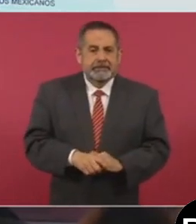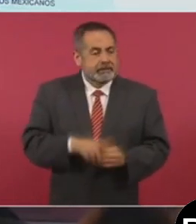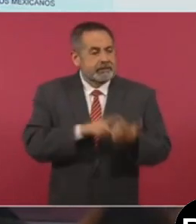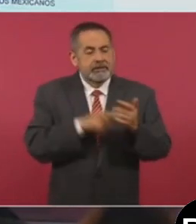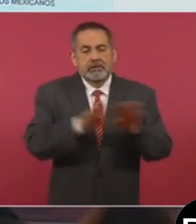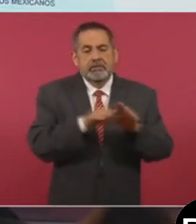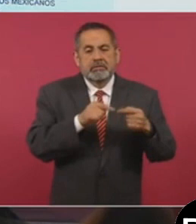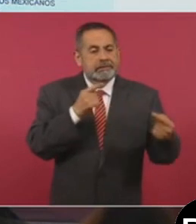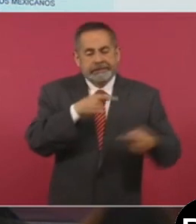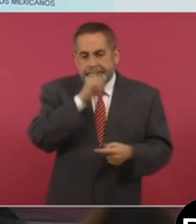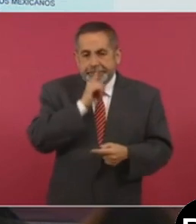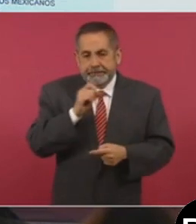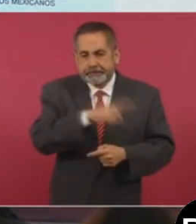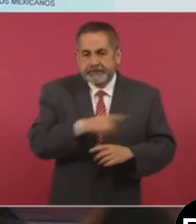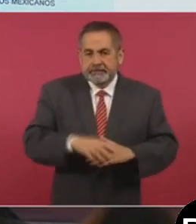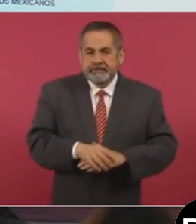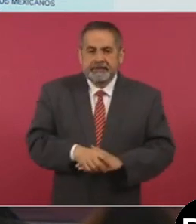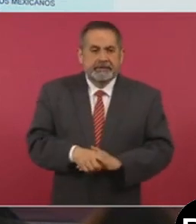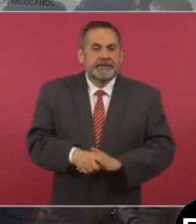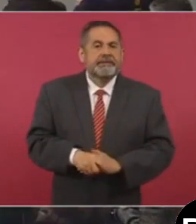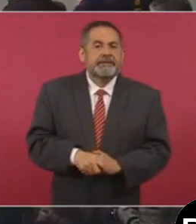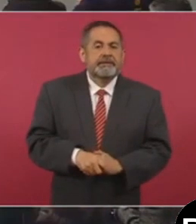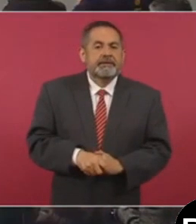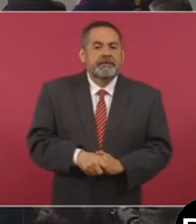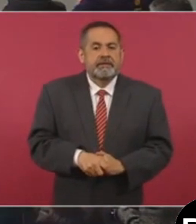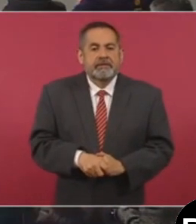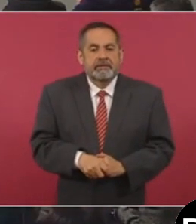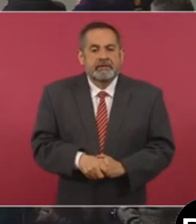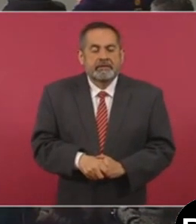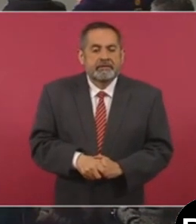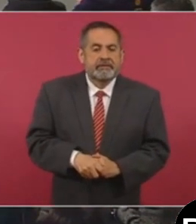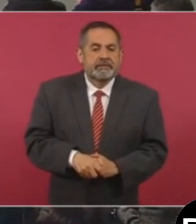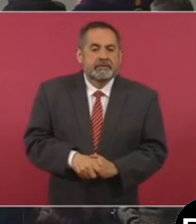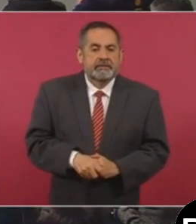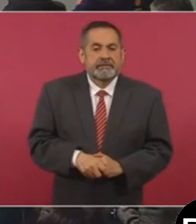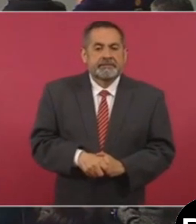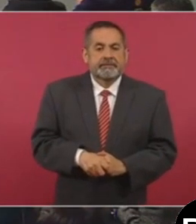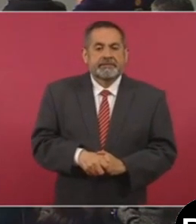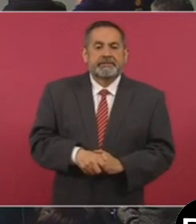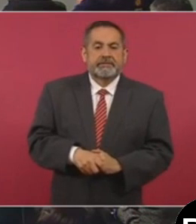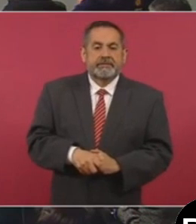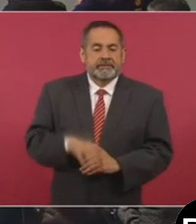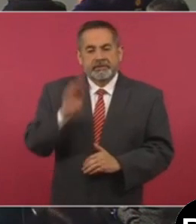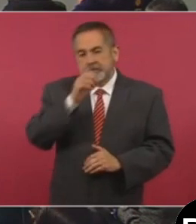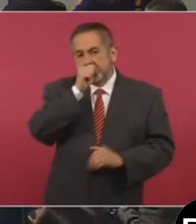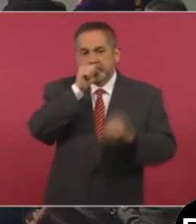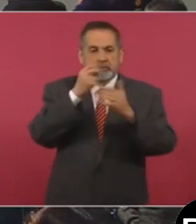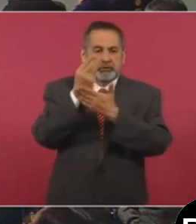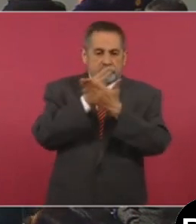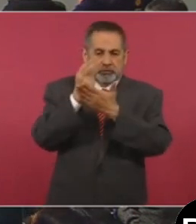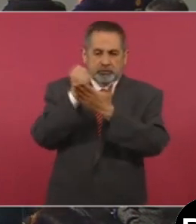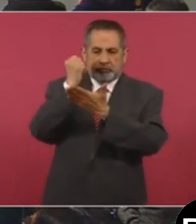adversarios. Entonces, se supone que tiene el membrete